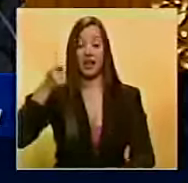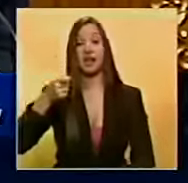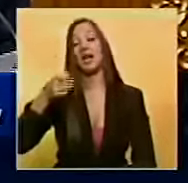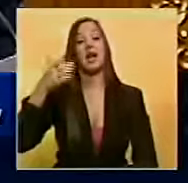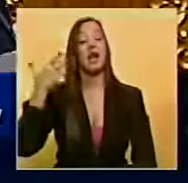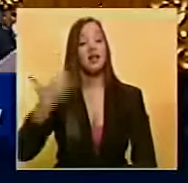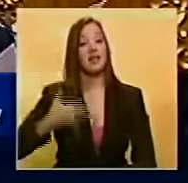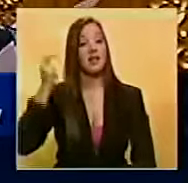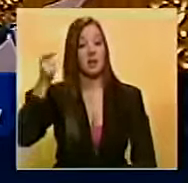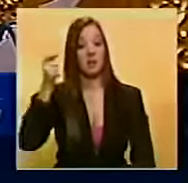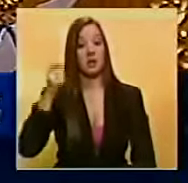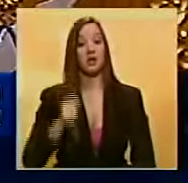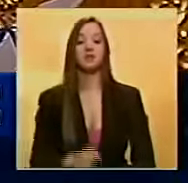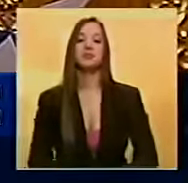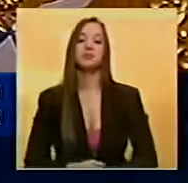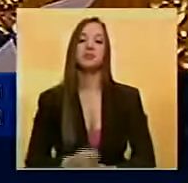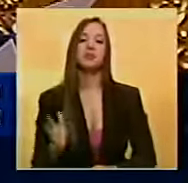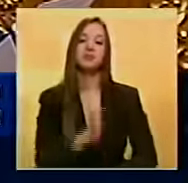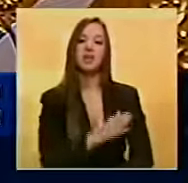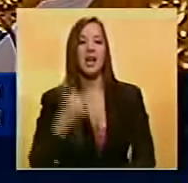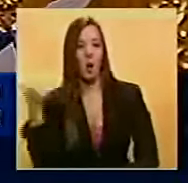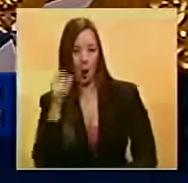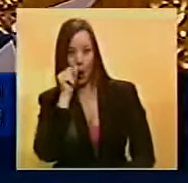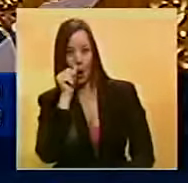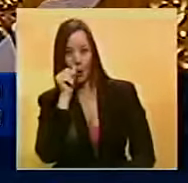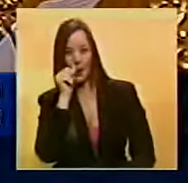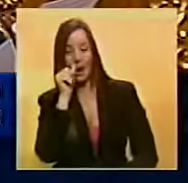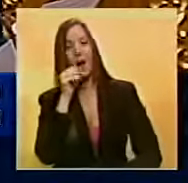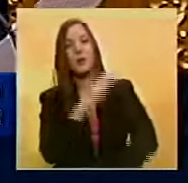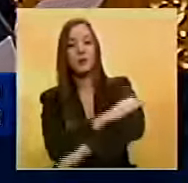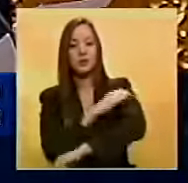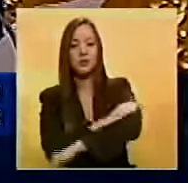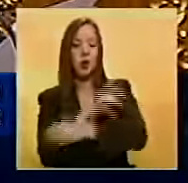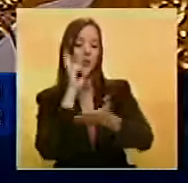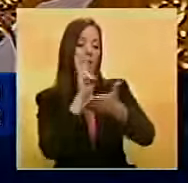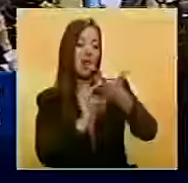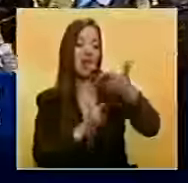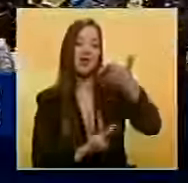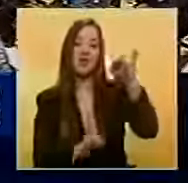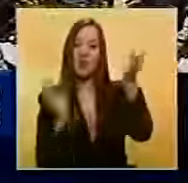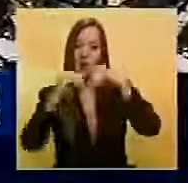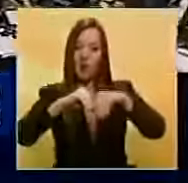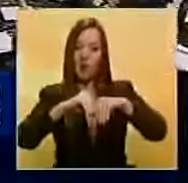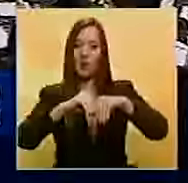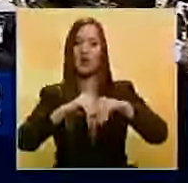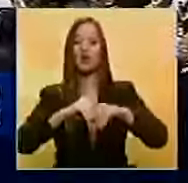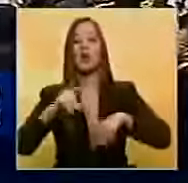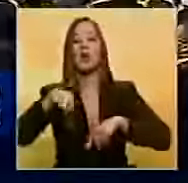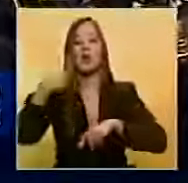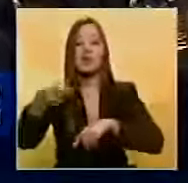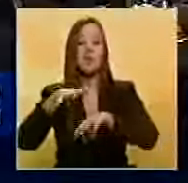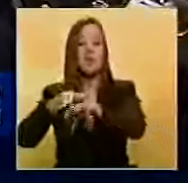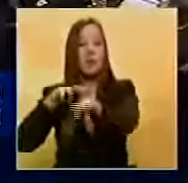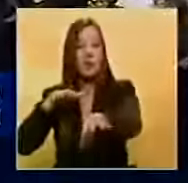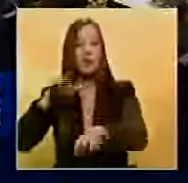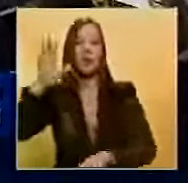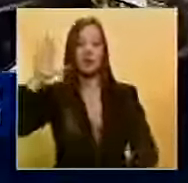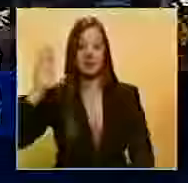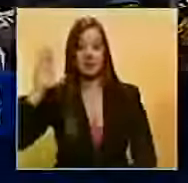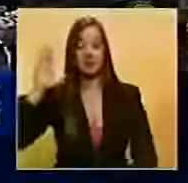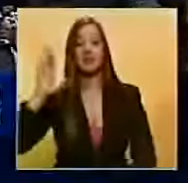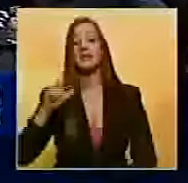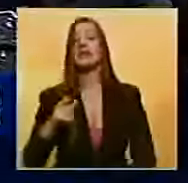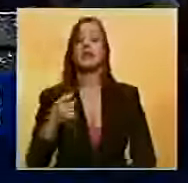Justicia. Viaggio Pilleri, diputado por la mesa de la Unidad Democrática, leyó el acuerdo que posteriormente fue aprobado en el que se ratifica el